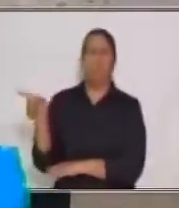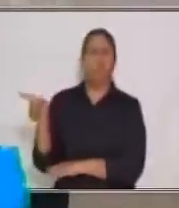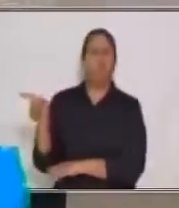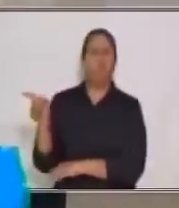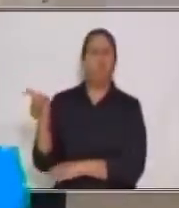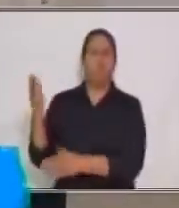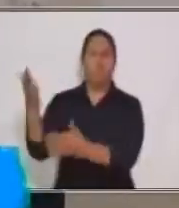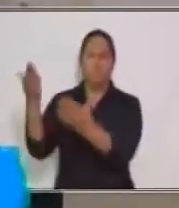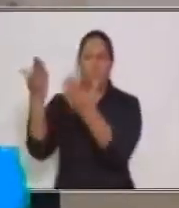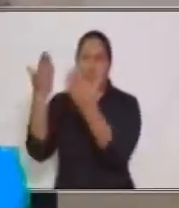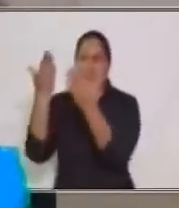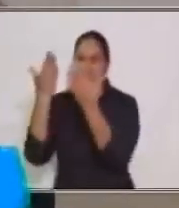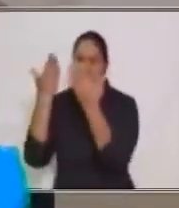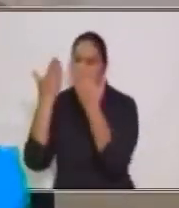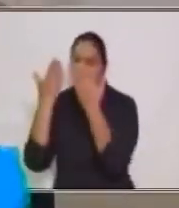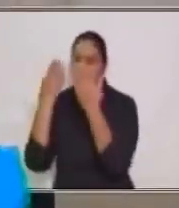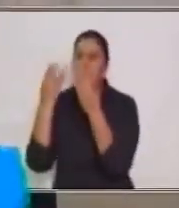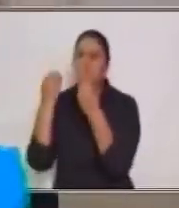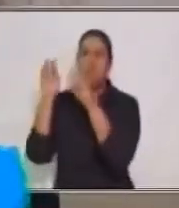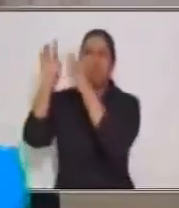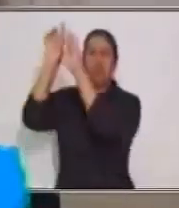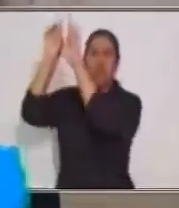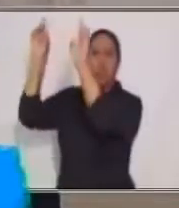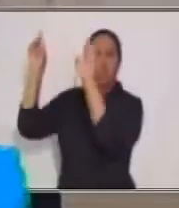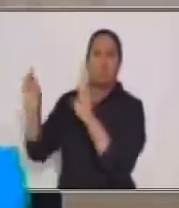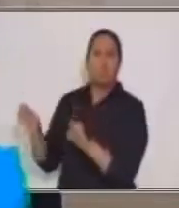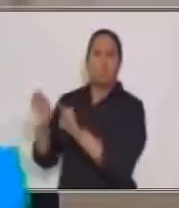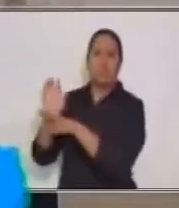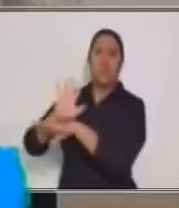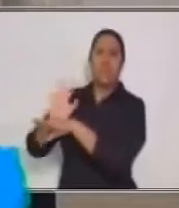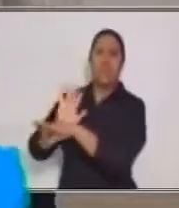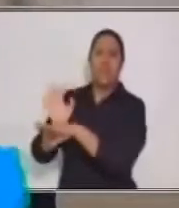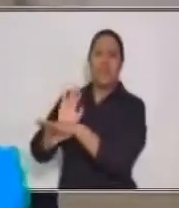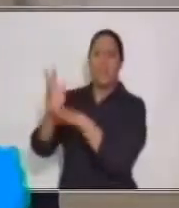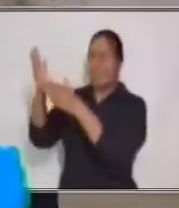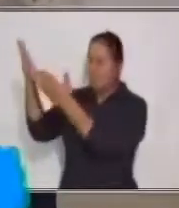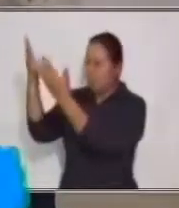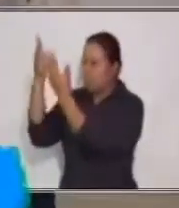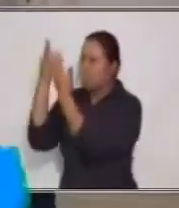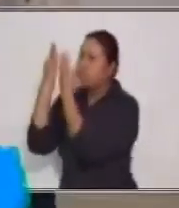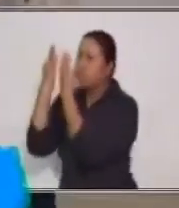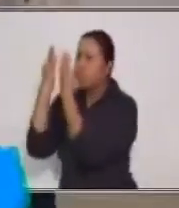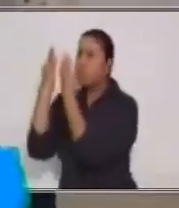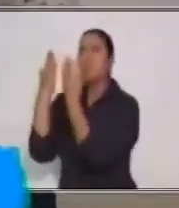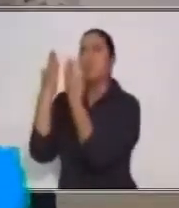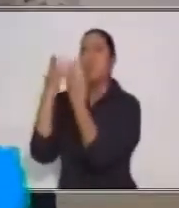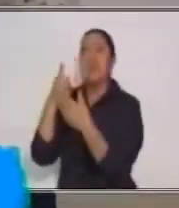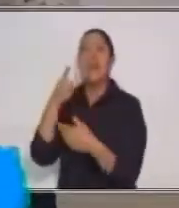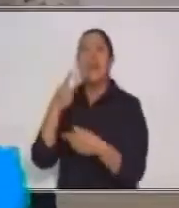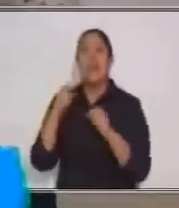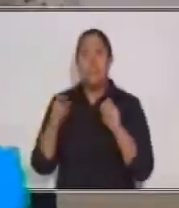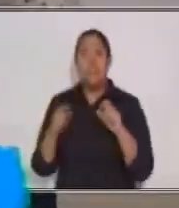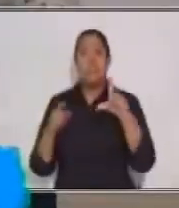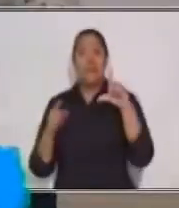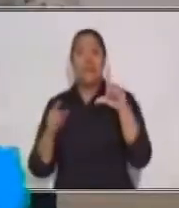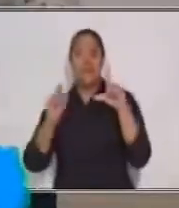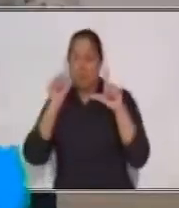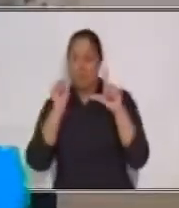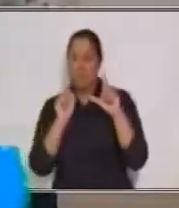televisión. Como luego hay una mayúscula, ¿qué tendremos que poner acá? Sí. Muy bien. Guau. Qué